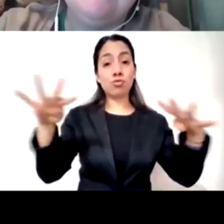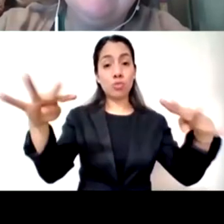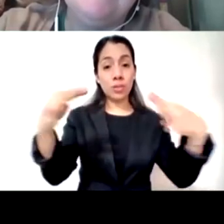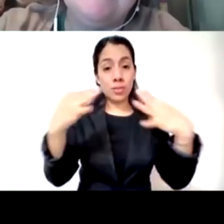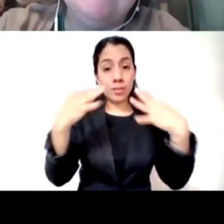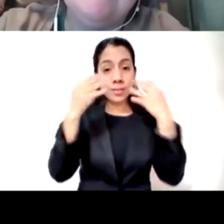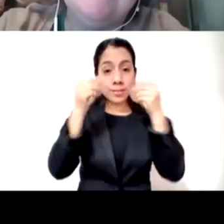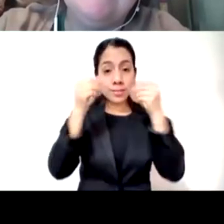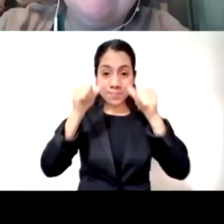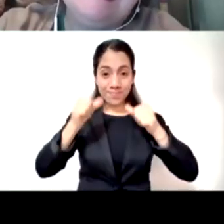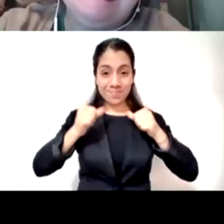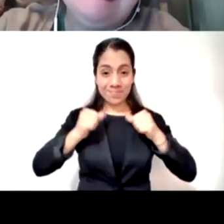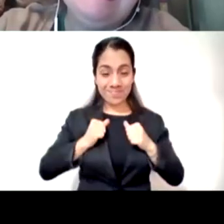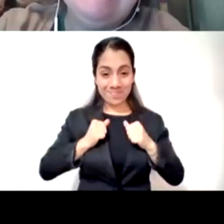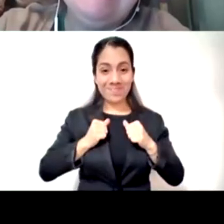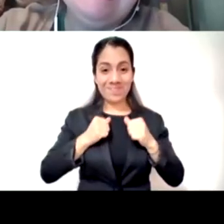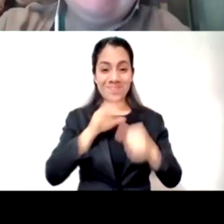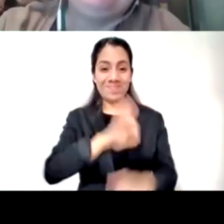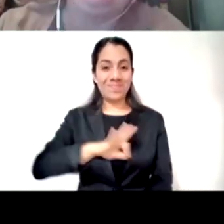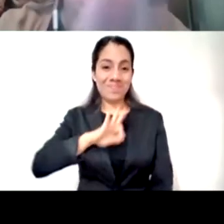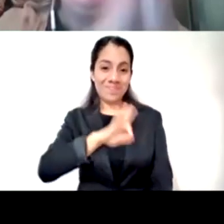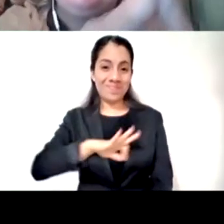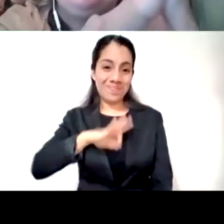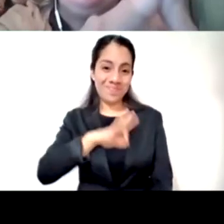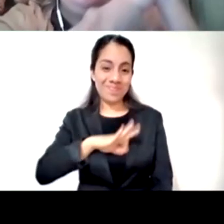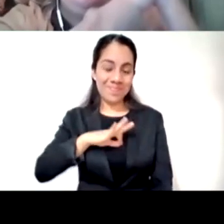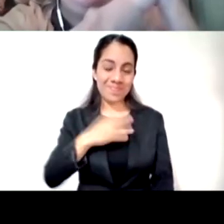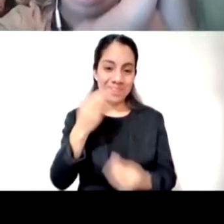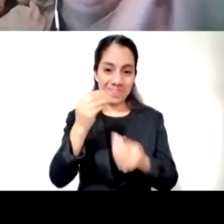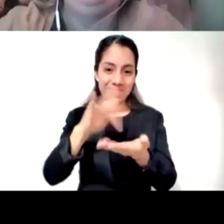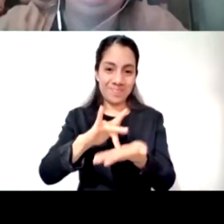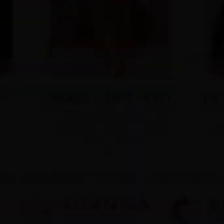conversación felicidades gracias gracias